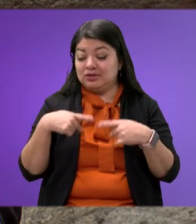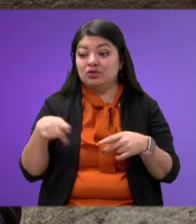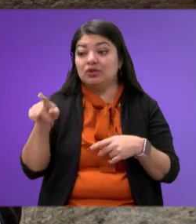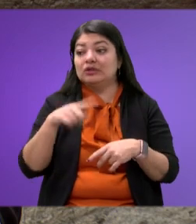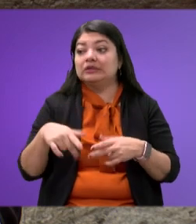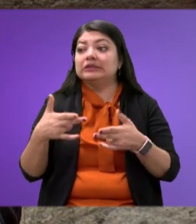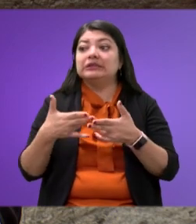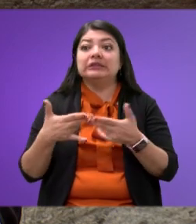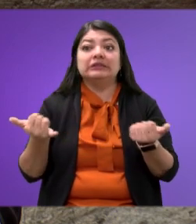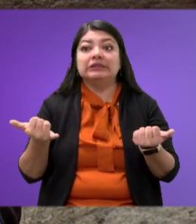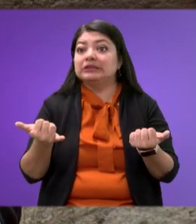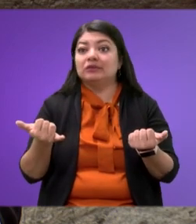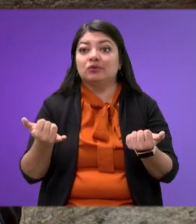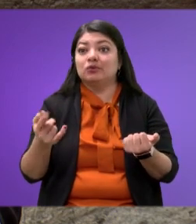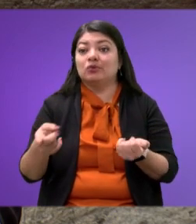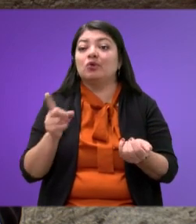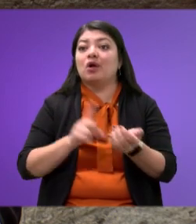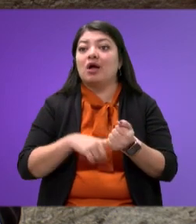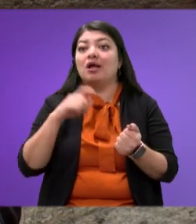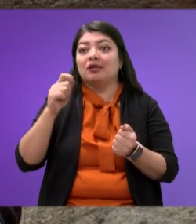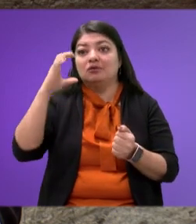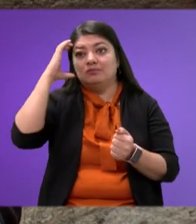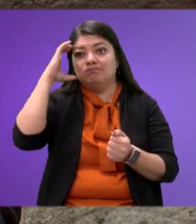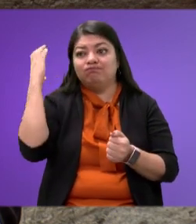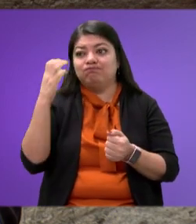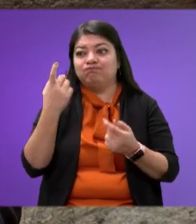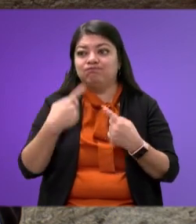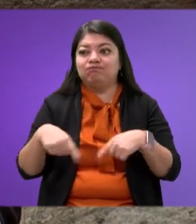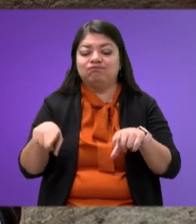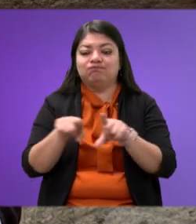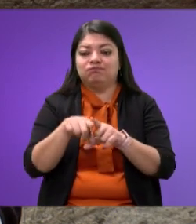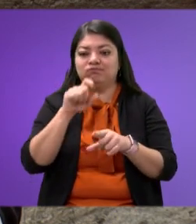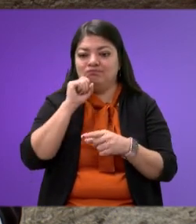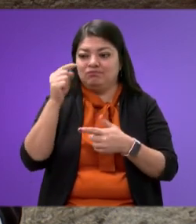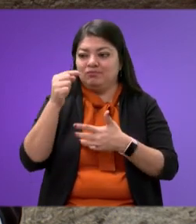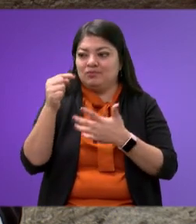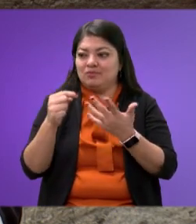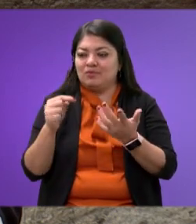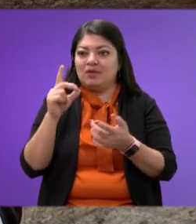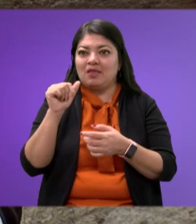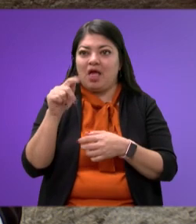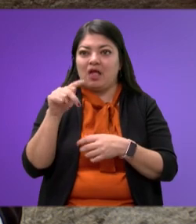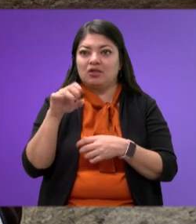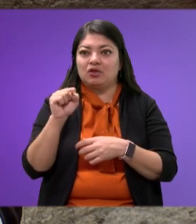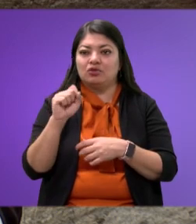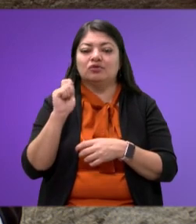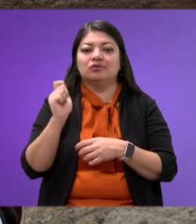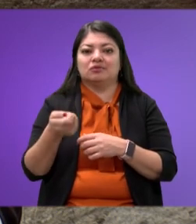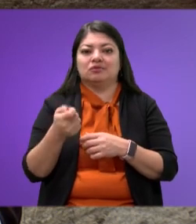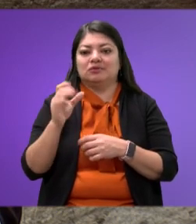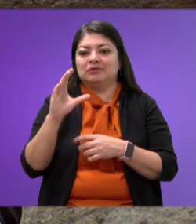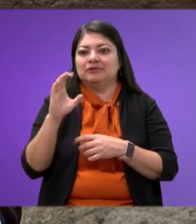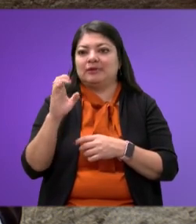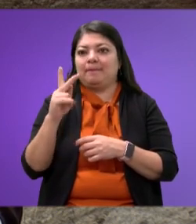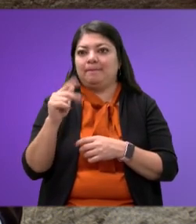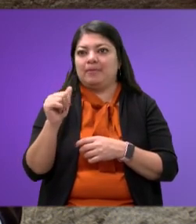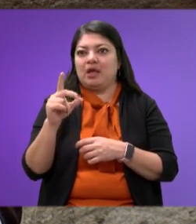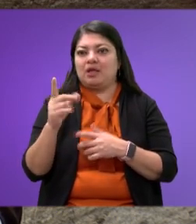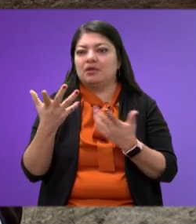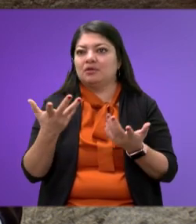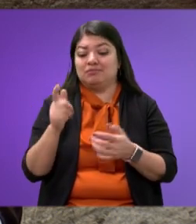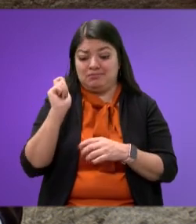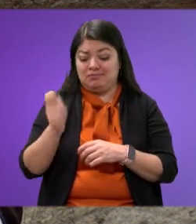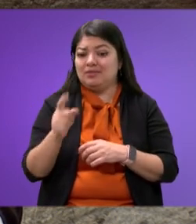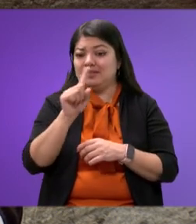ha llegado a una condena, de acuerdo con los datos compilados por CEPAD, es decir, 100